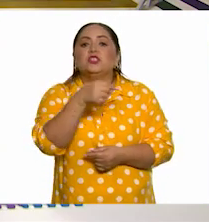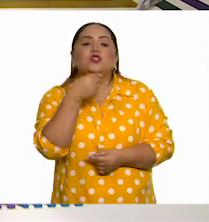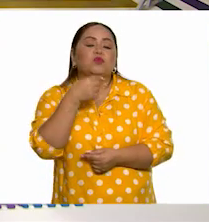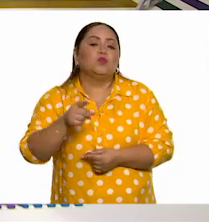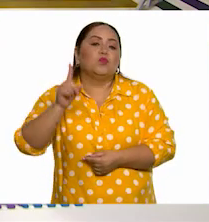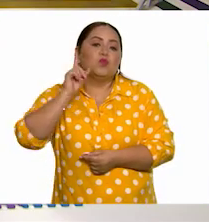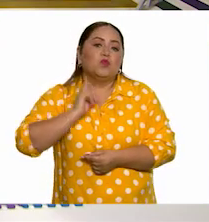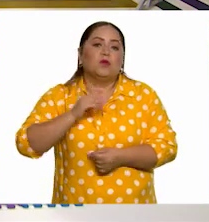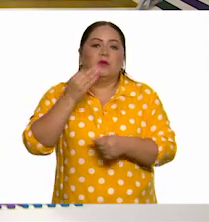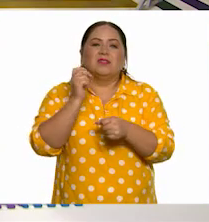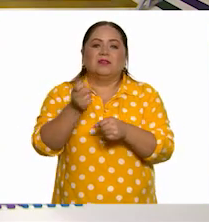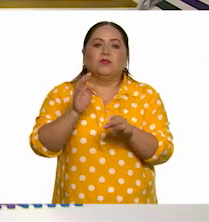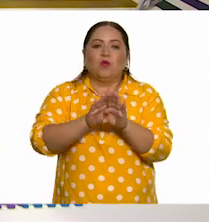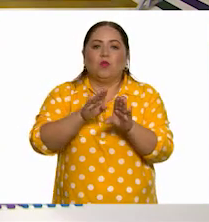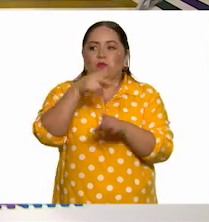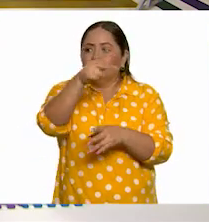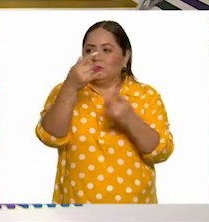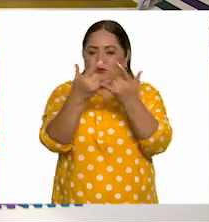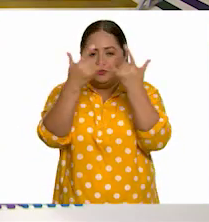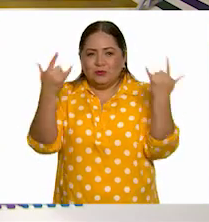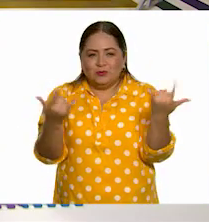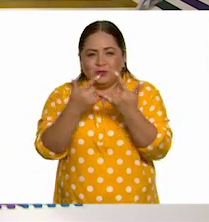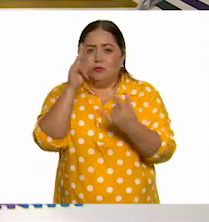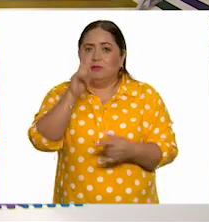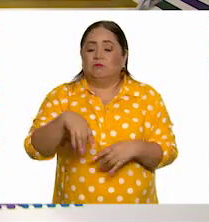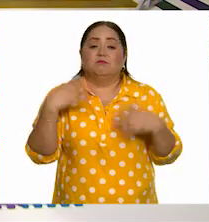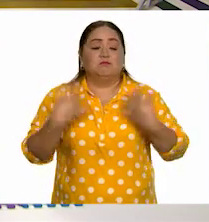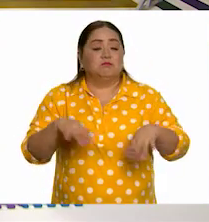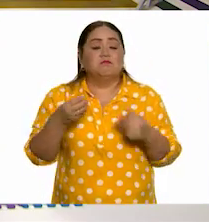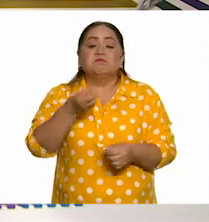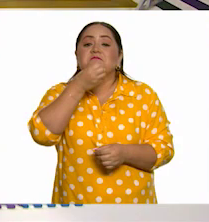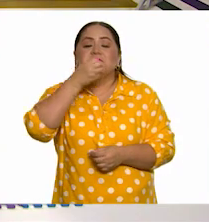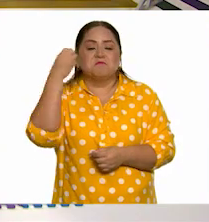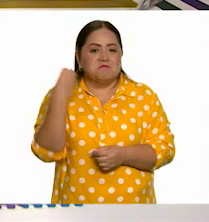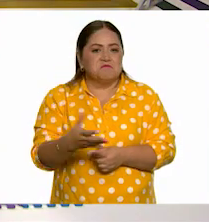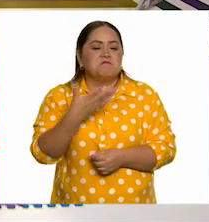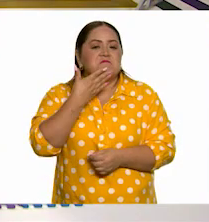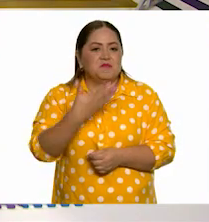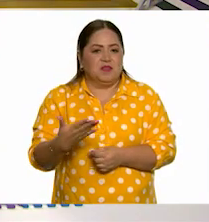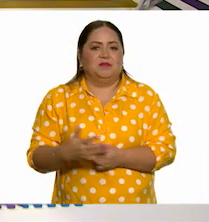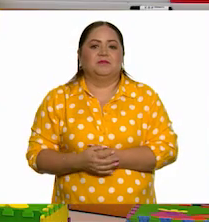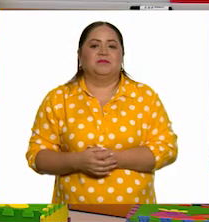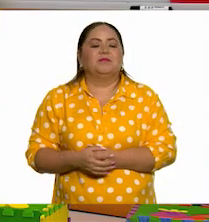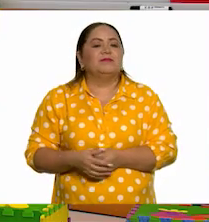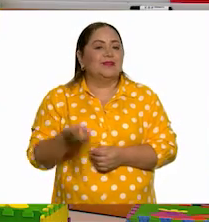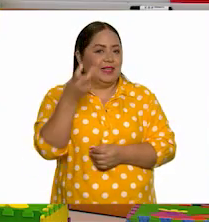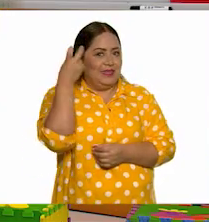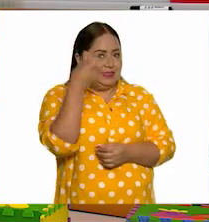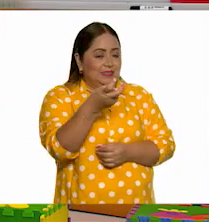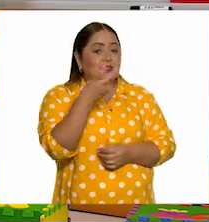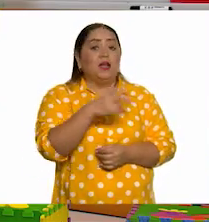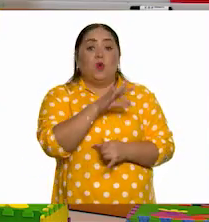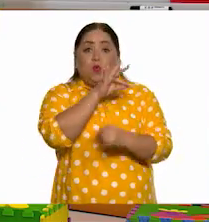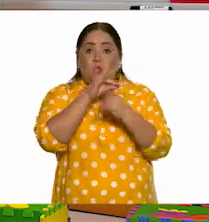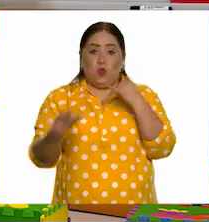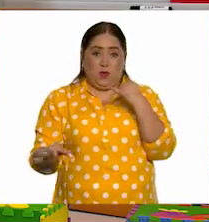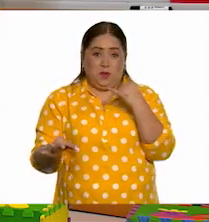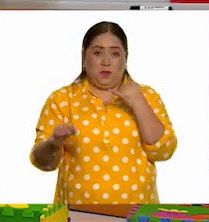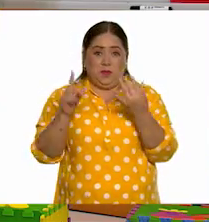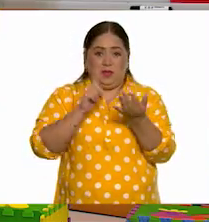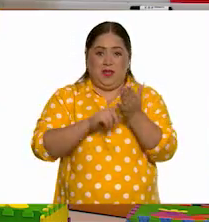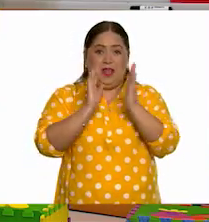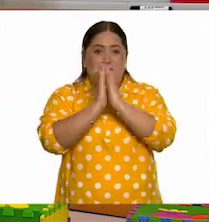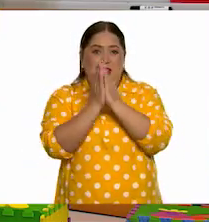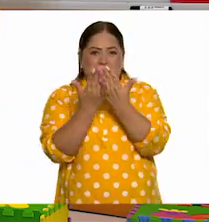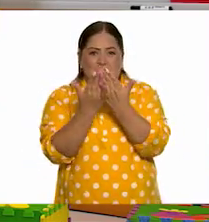niñas y los niños que nos compartieron sus historias y les quedaron unos trabajos muy bien realizados. Así es. En la última parte de